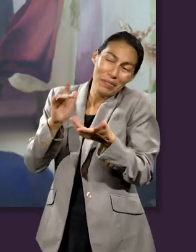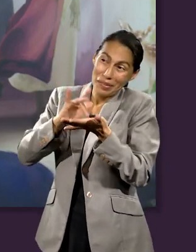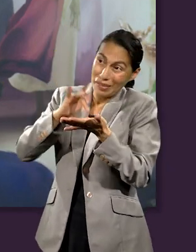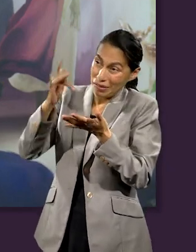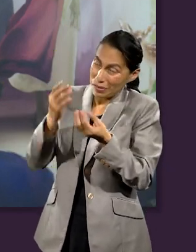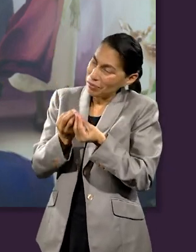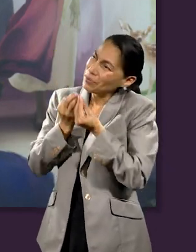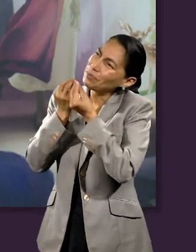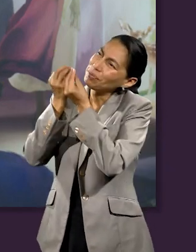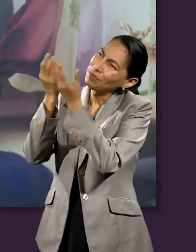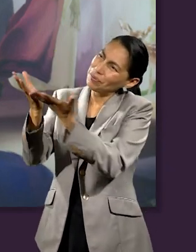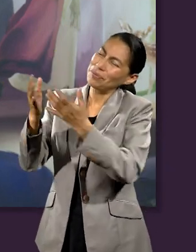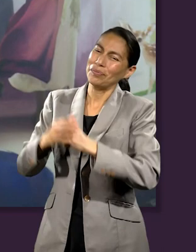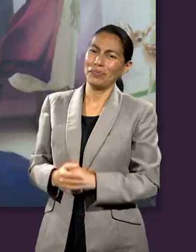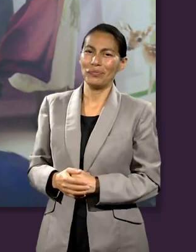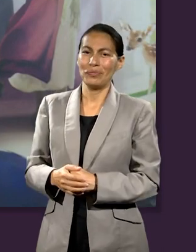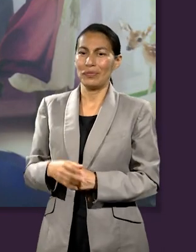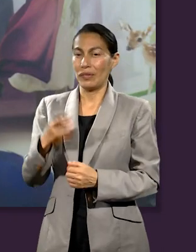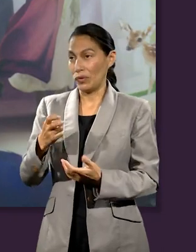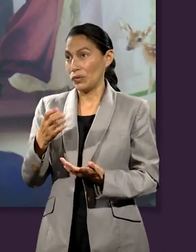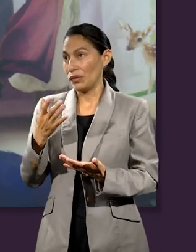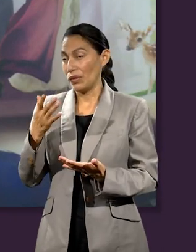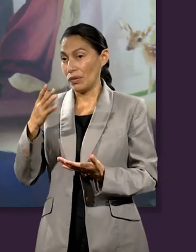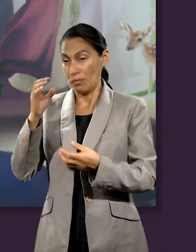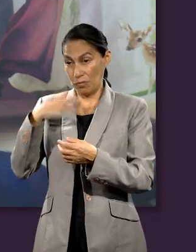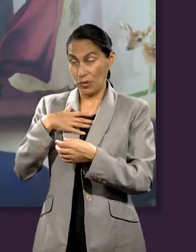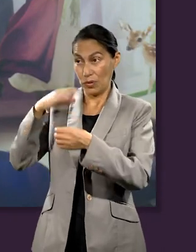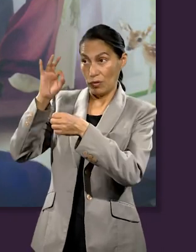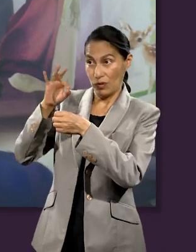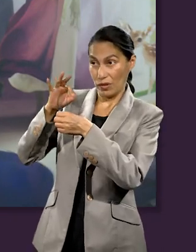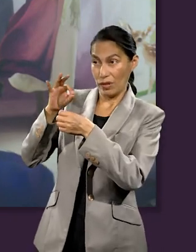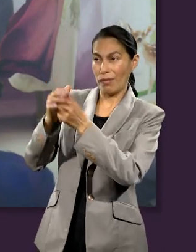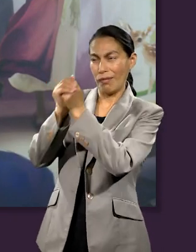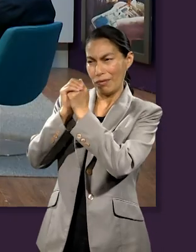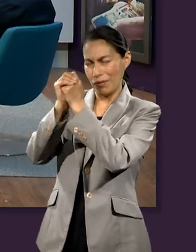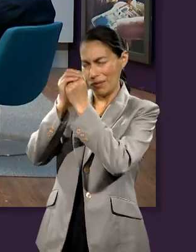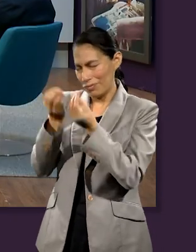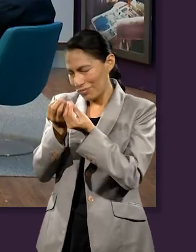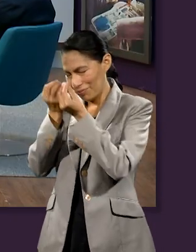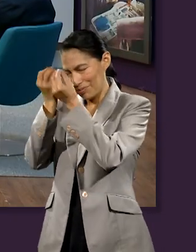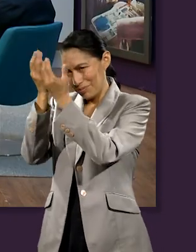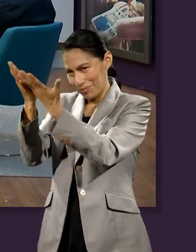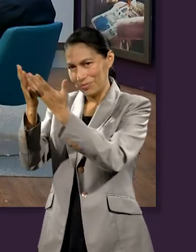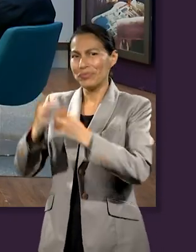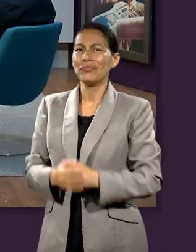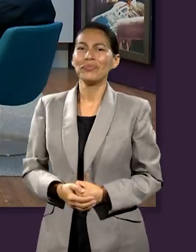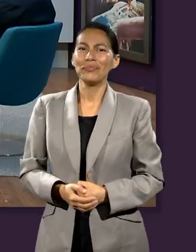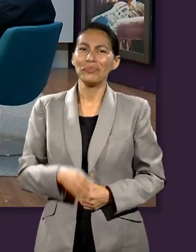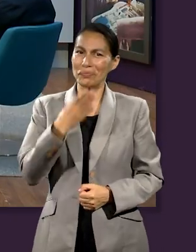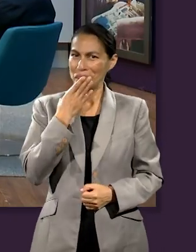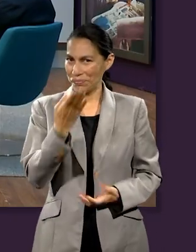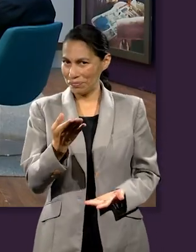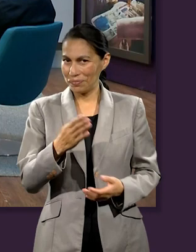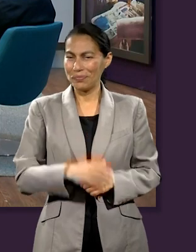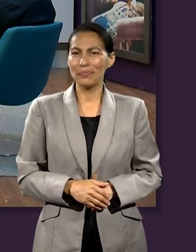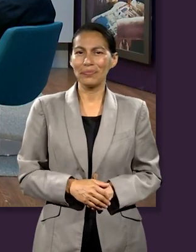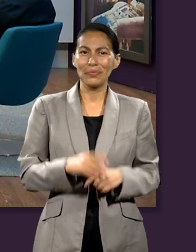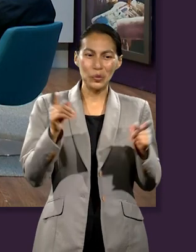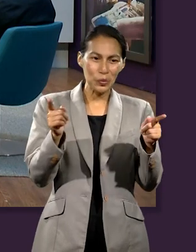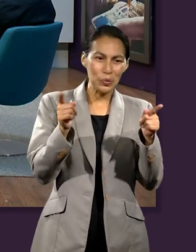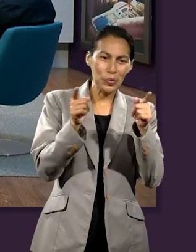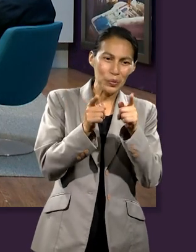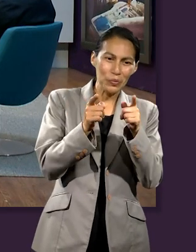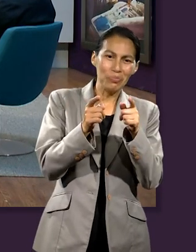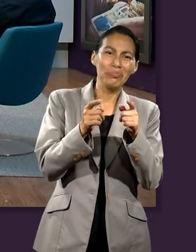Y, pues, dar con amor y con gratitud, este, complementando nuestra ofrenda que es la adoración, ¿no? Hacia